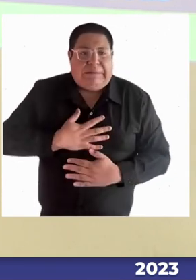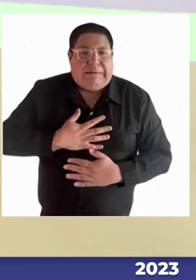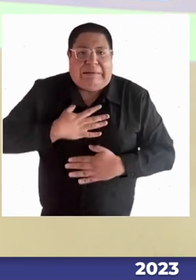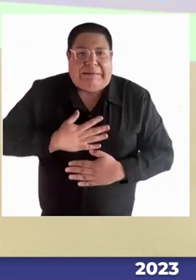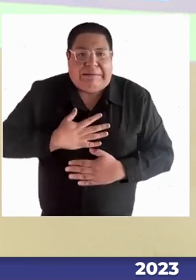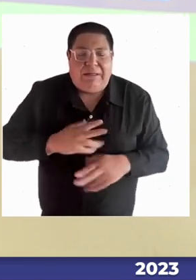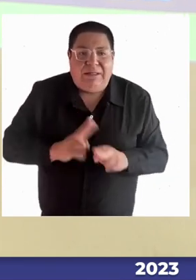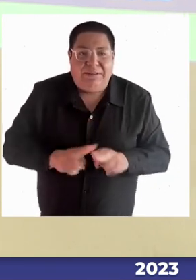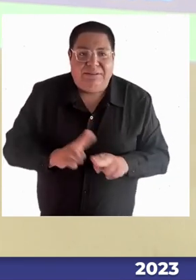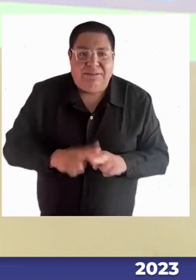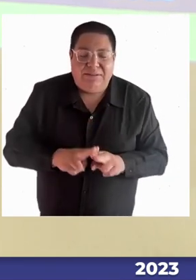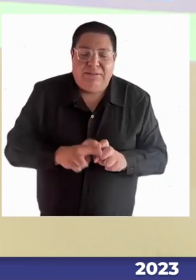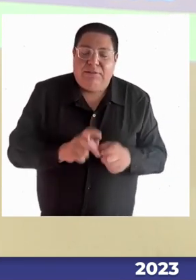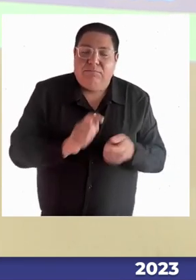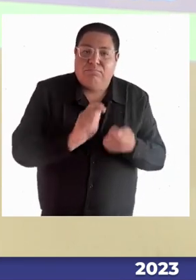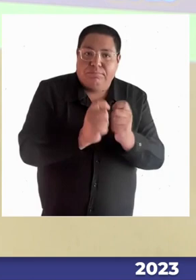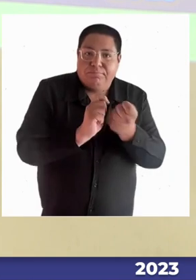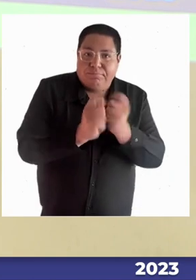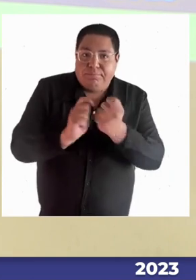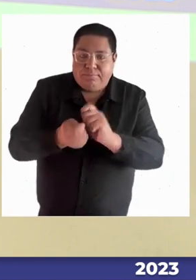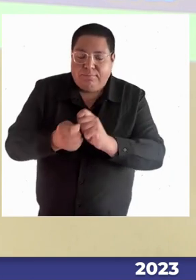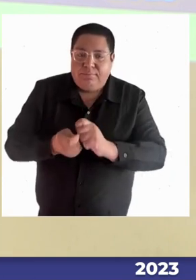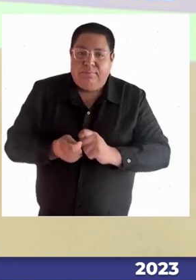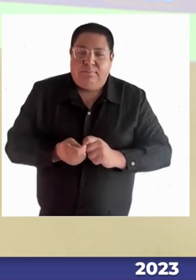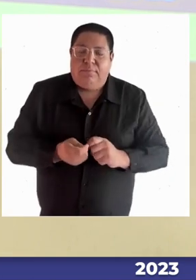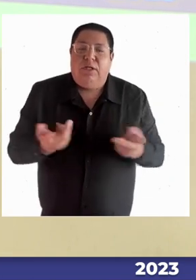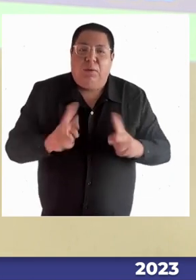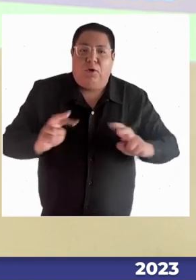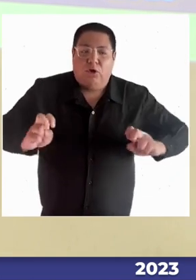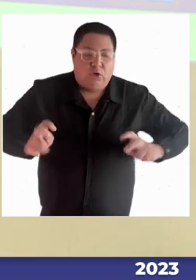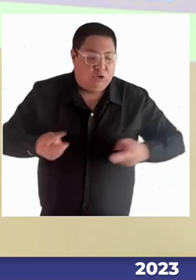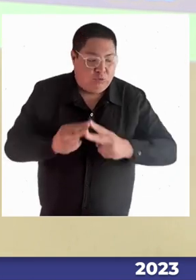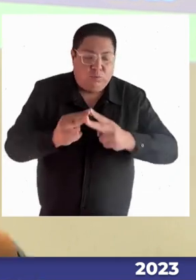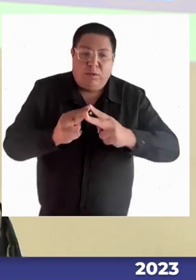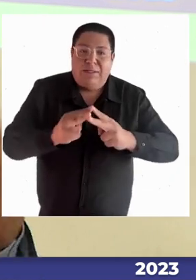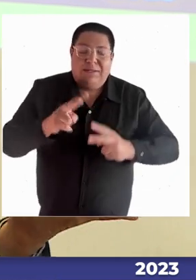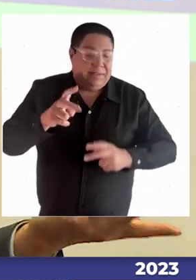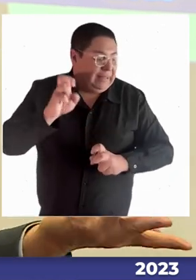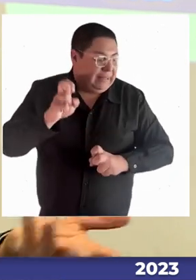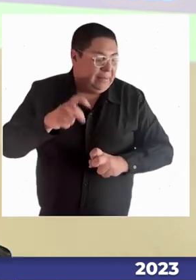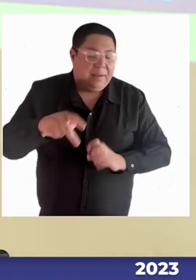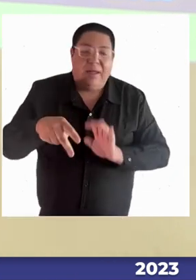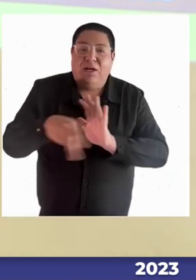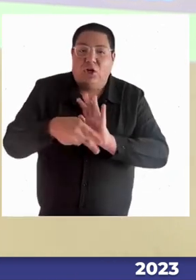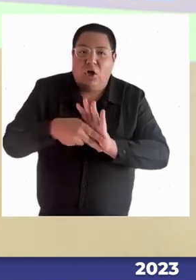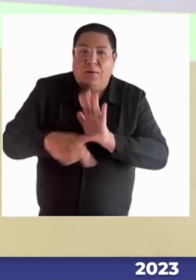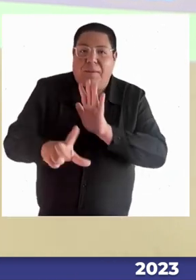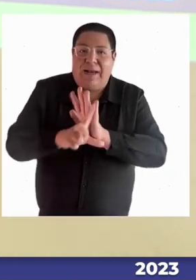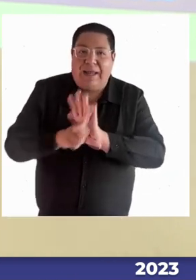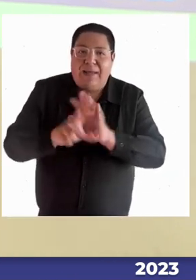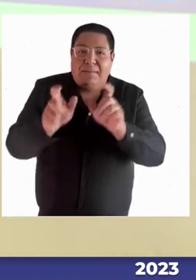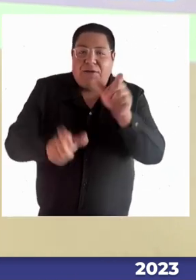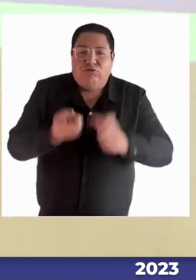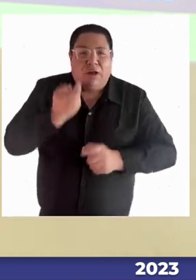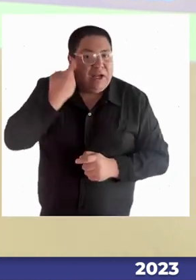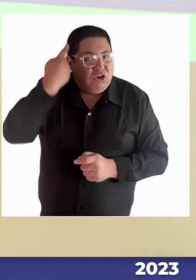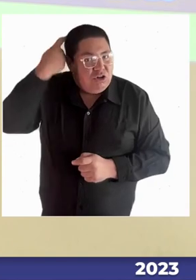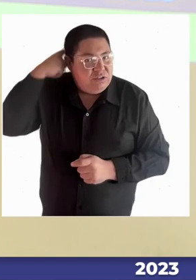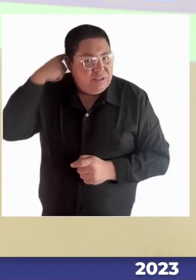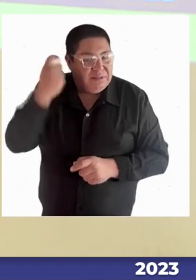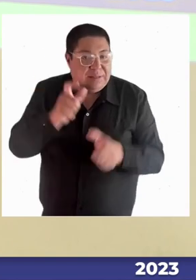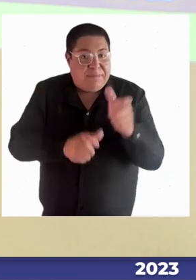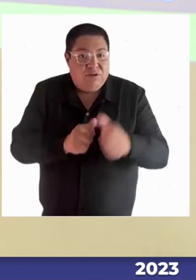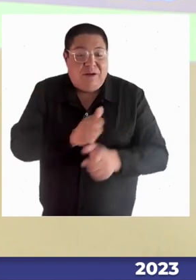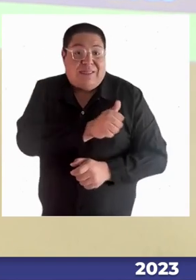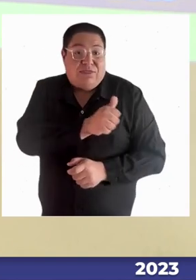los espacios y todos los mecanismos que nos permitan avanzar en esa tarea? Yo vengo, como tú dices, de la región de Aysén y que siempre lo